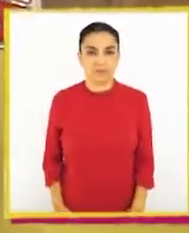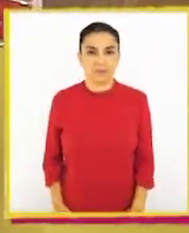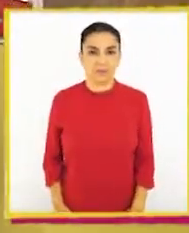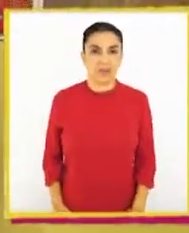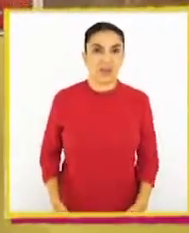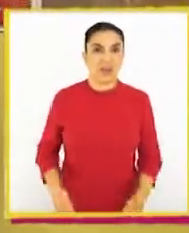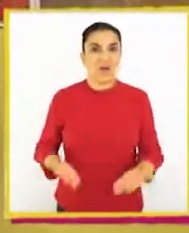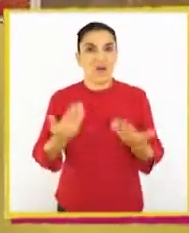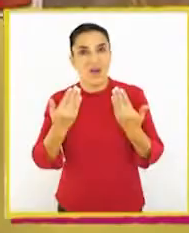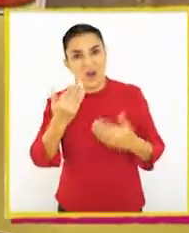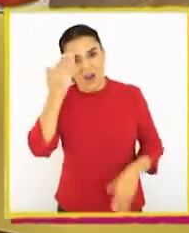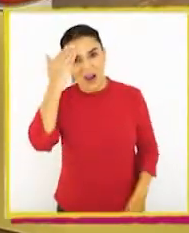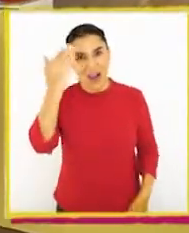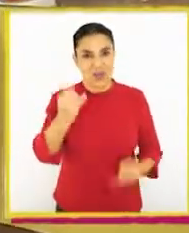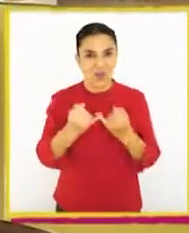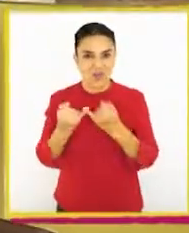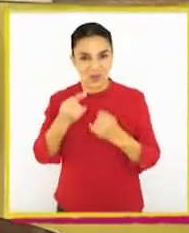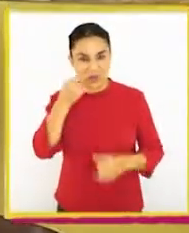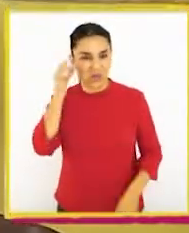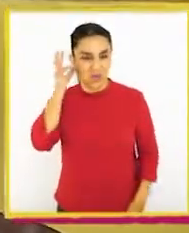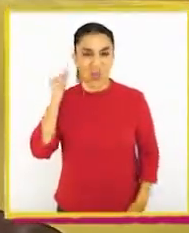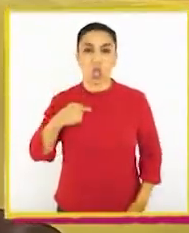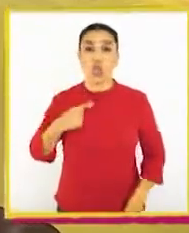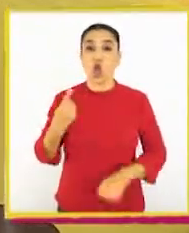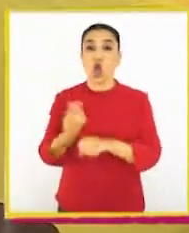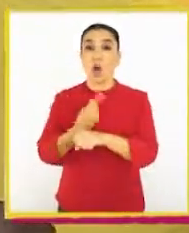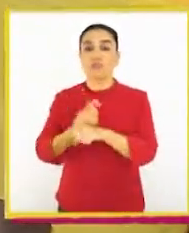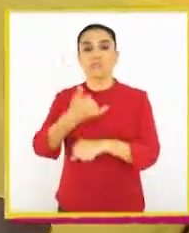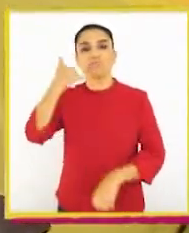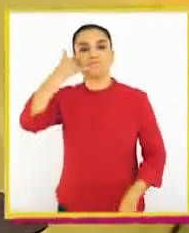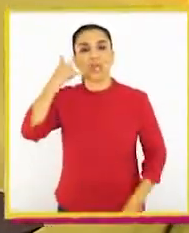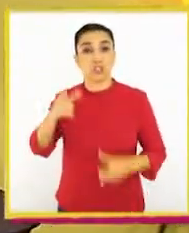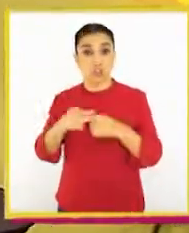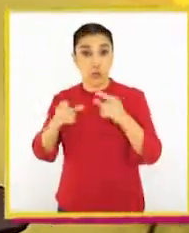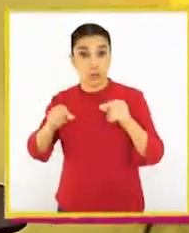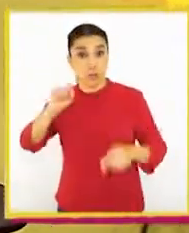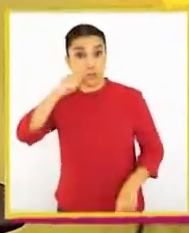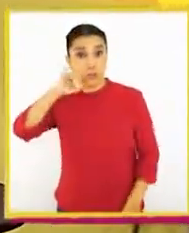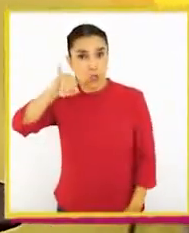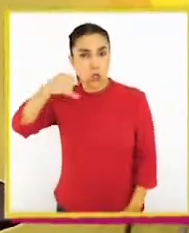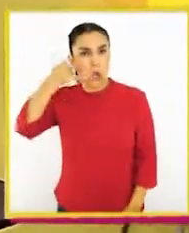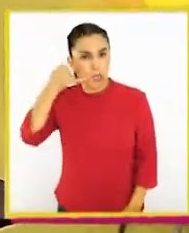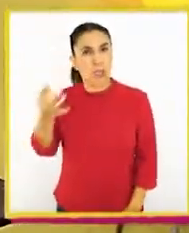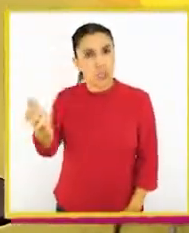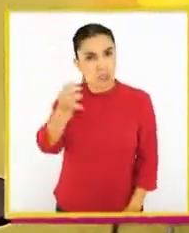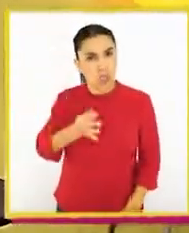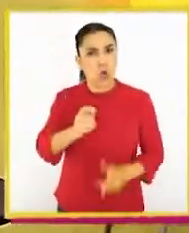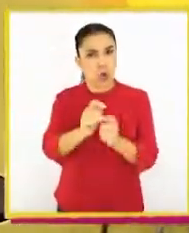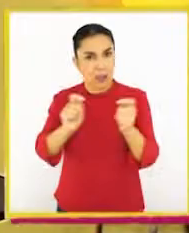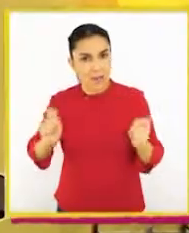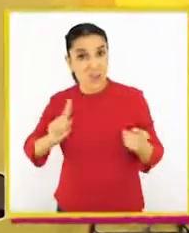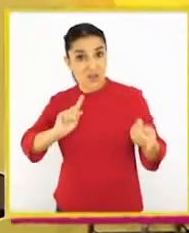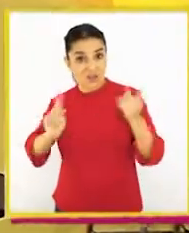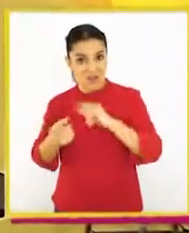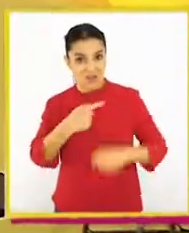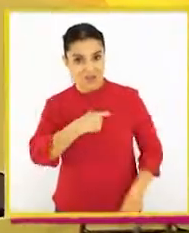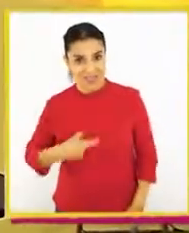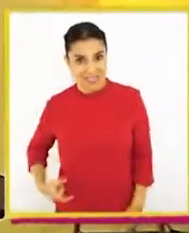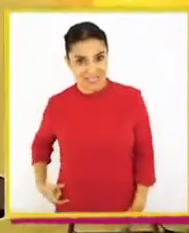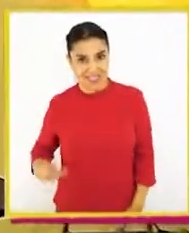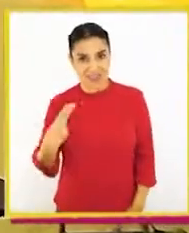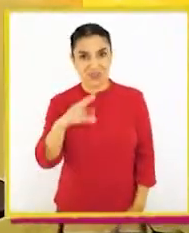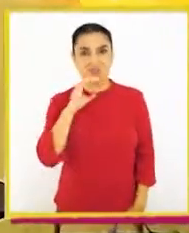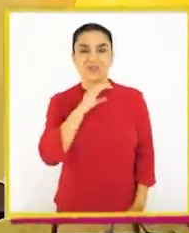Hola, amigos y amigas. Estaba hablando con mi sobrino Joaquín, quien me contó que está haciendo campaña para convertirse en el presidente de su curso.